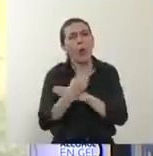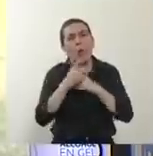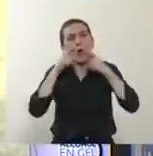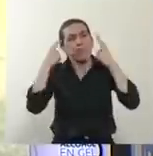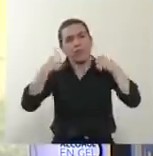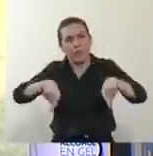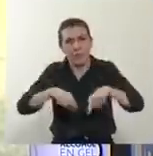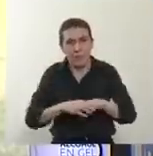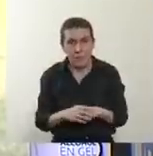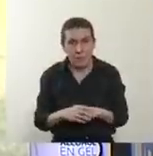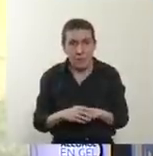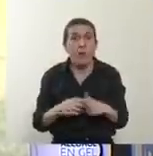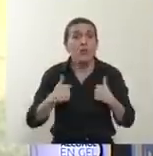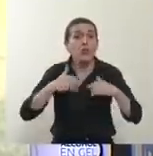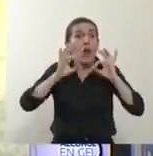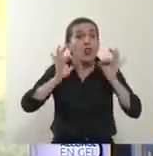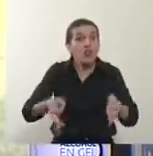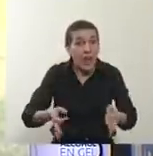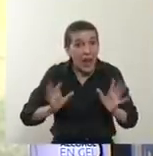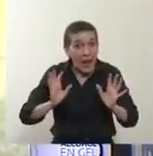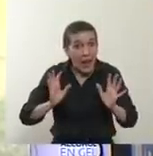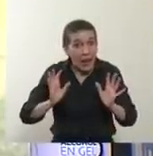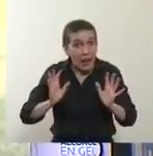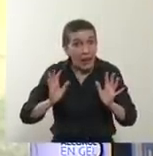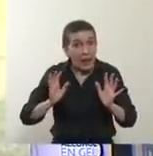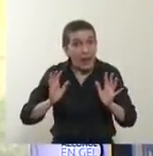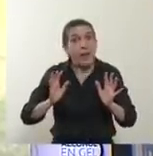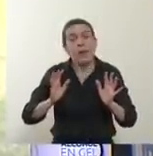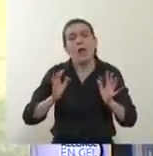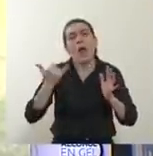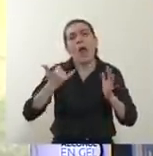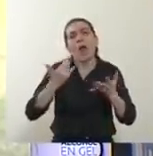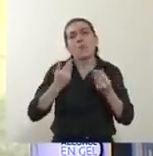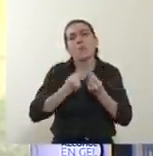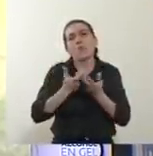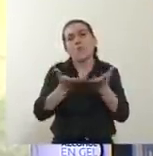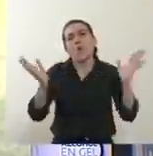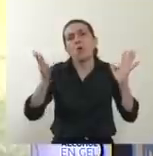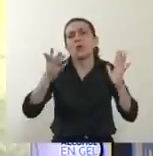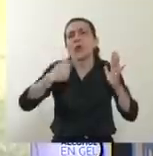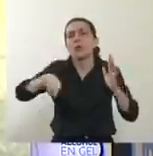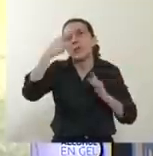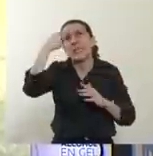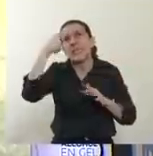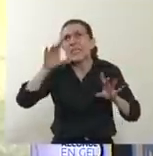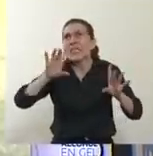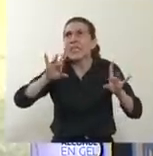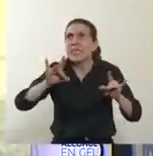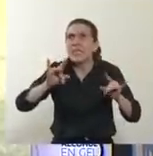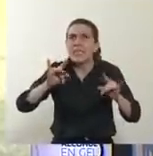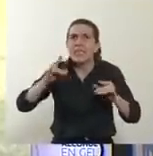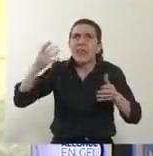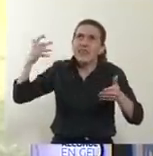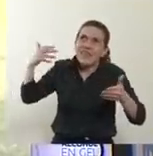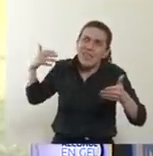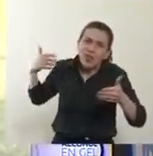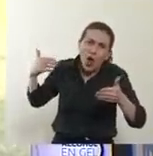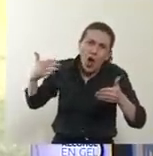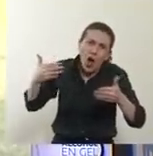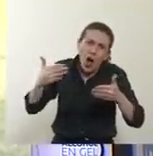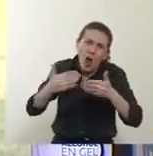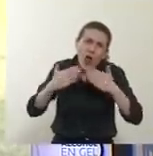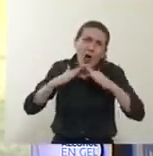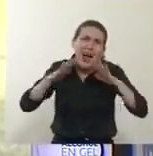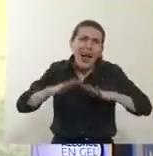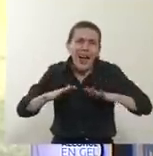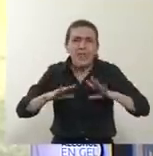Yo sé que para muchos es complejo todo este tiempo que ha